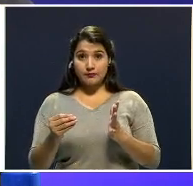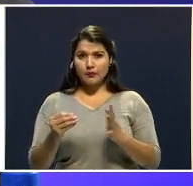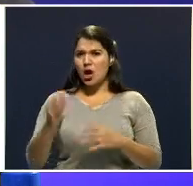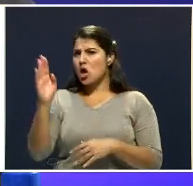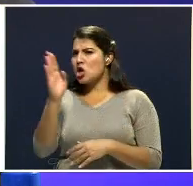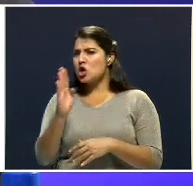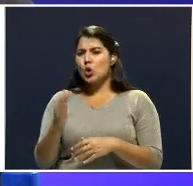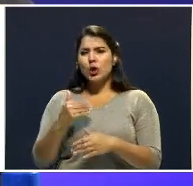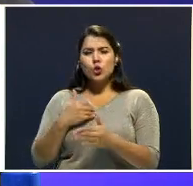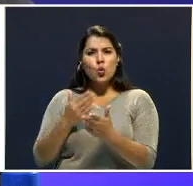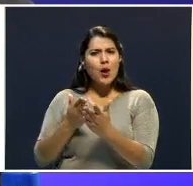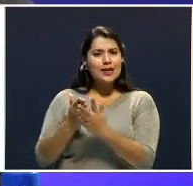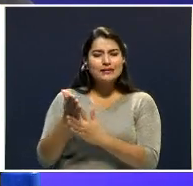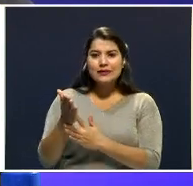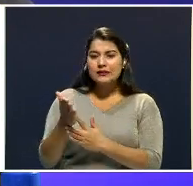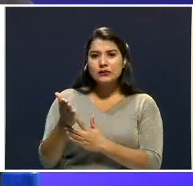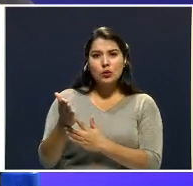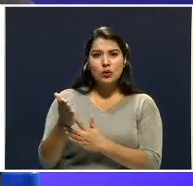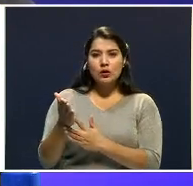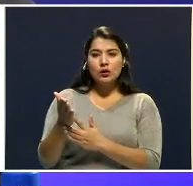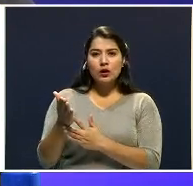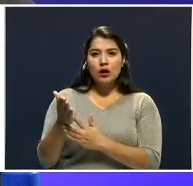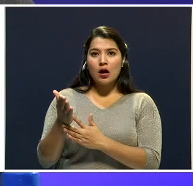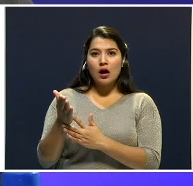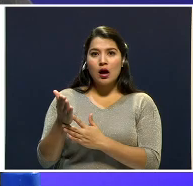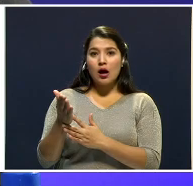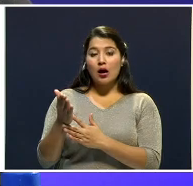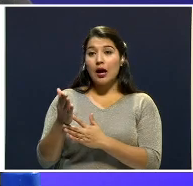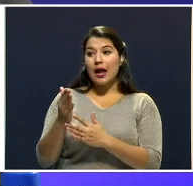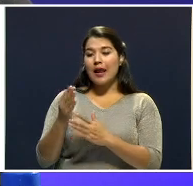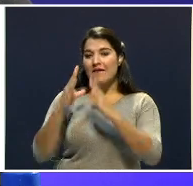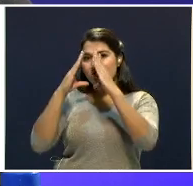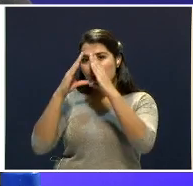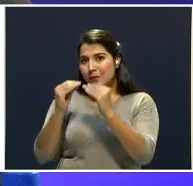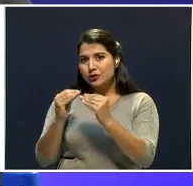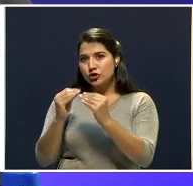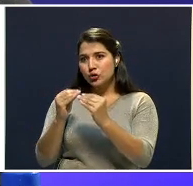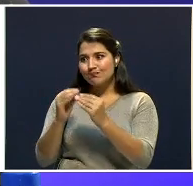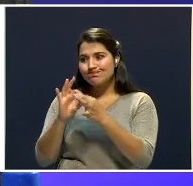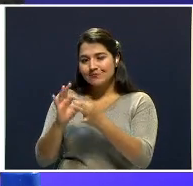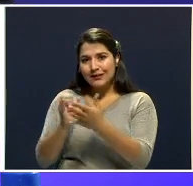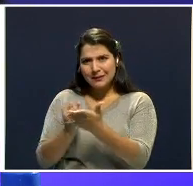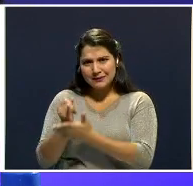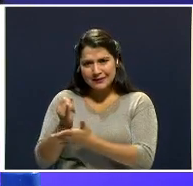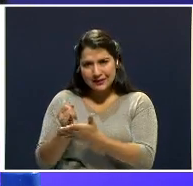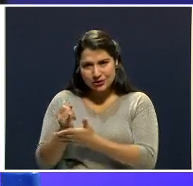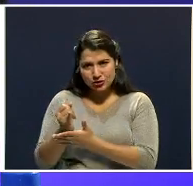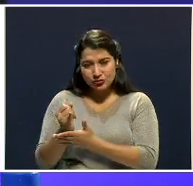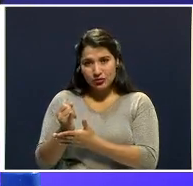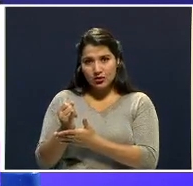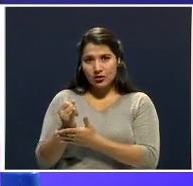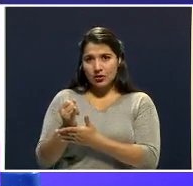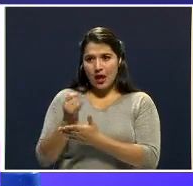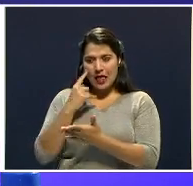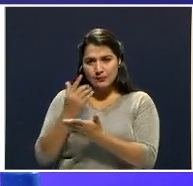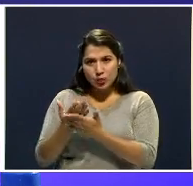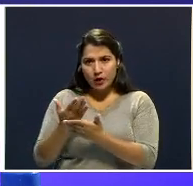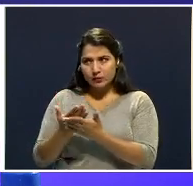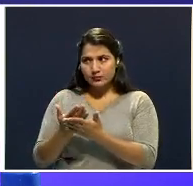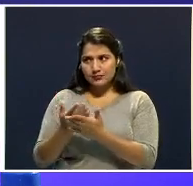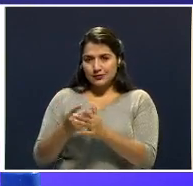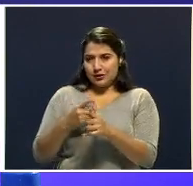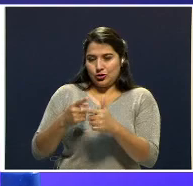Nunca tuvo acceso a los dictámenes criminalísticos. Entonces, todo lo que hay es parcial.